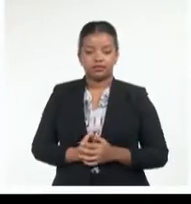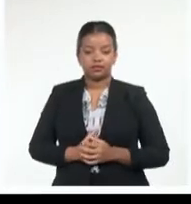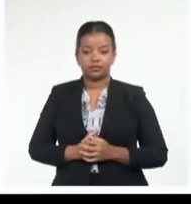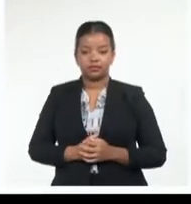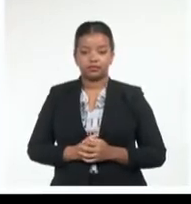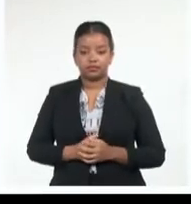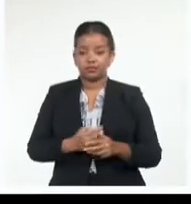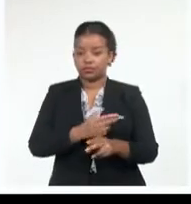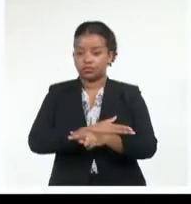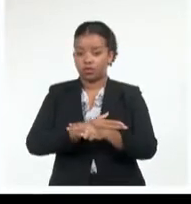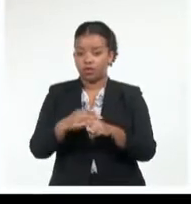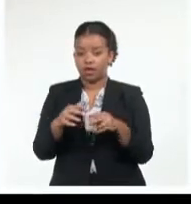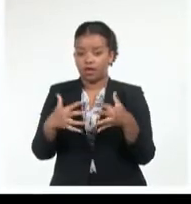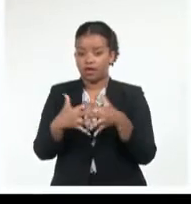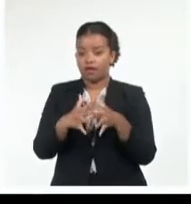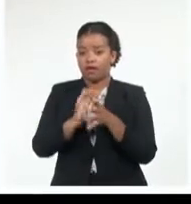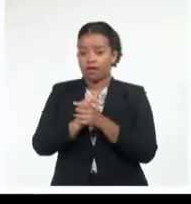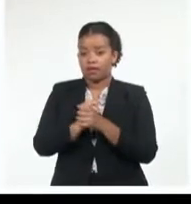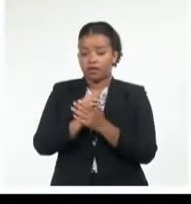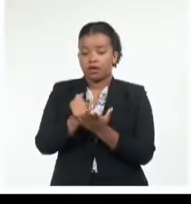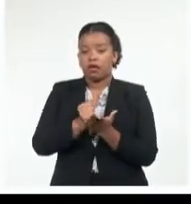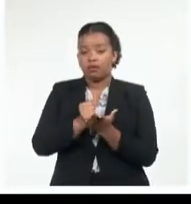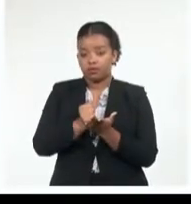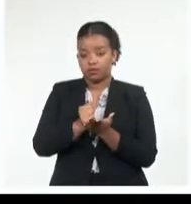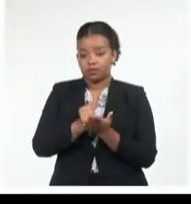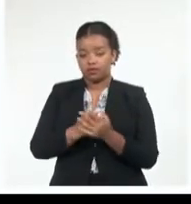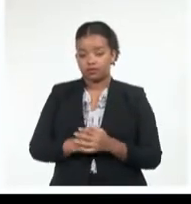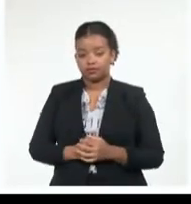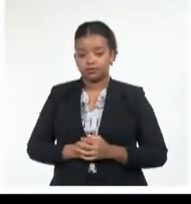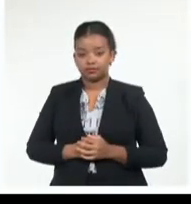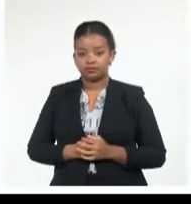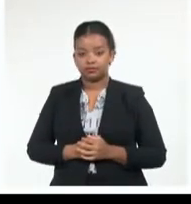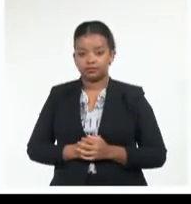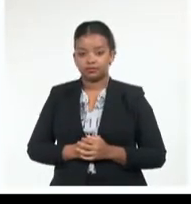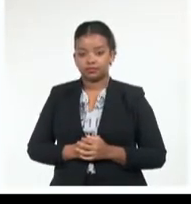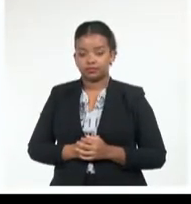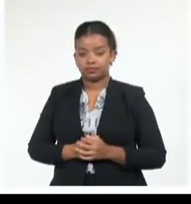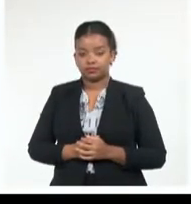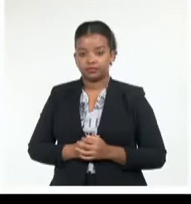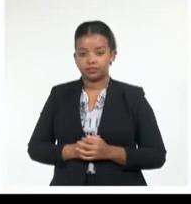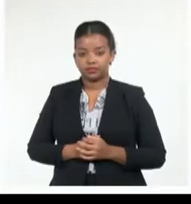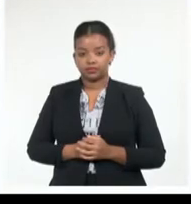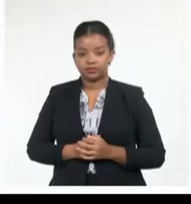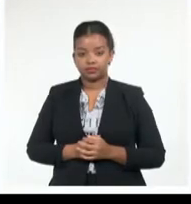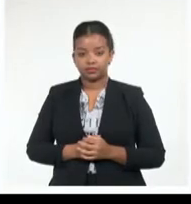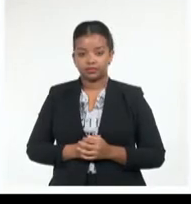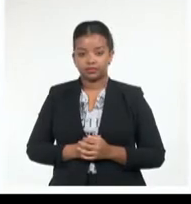históricos lazos de amistad, cooperación y solidaridad entre las revoluciones cubana y bolivariana.